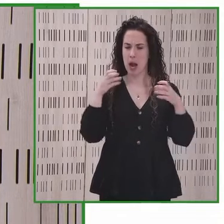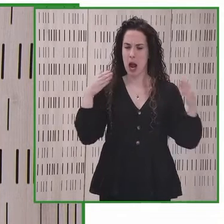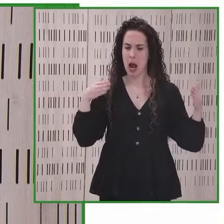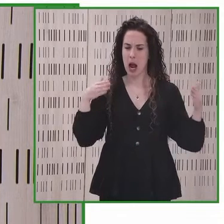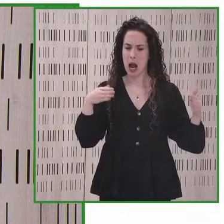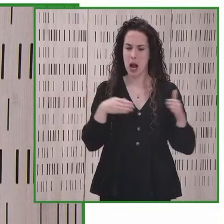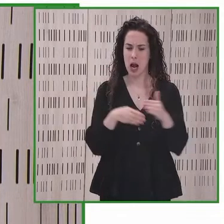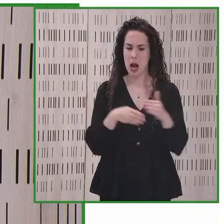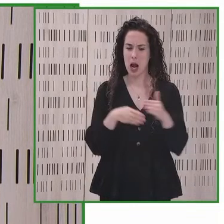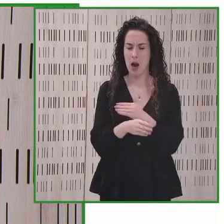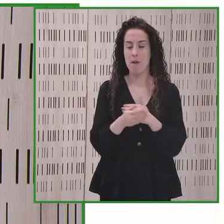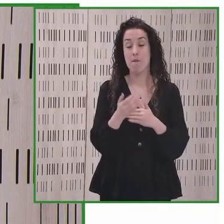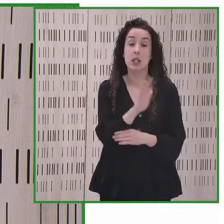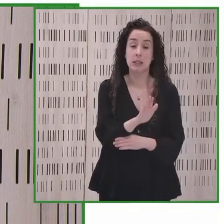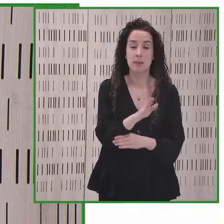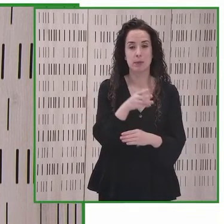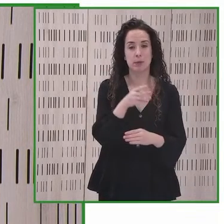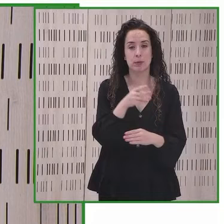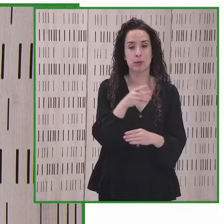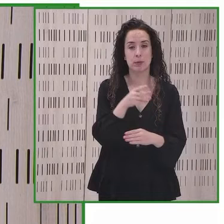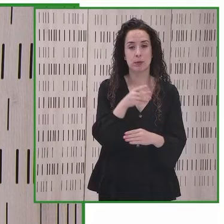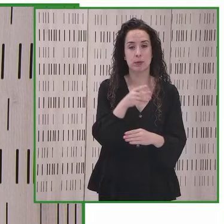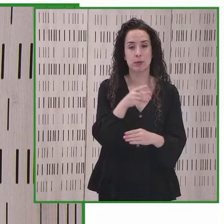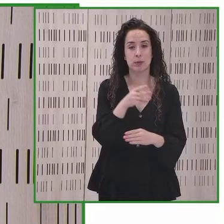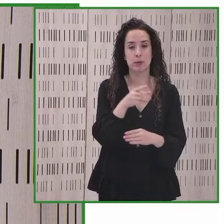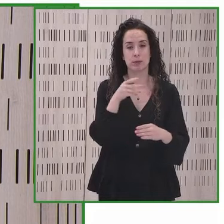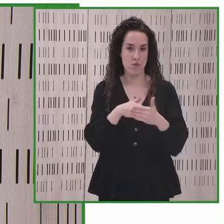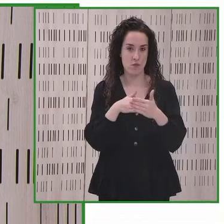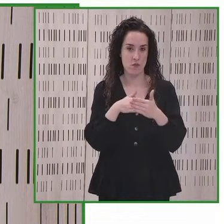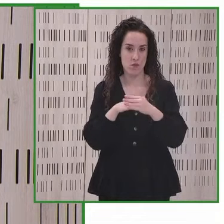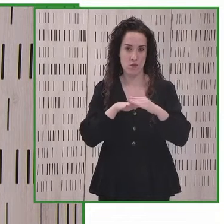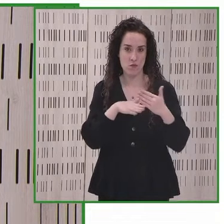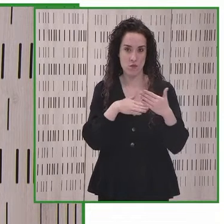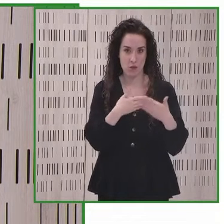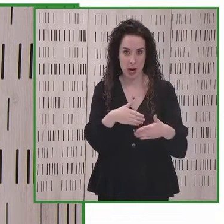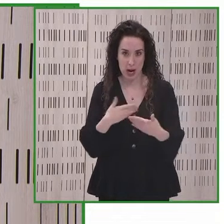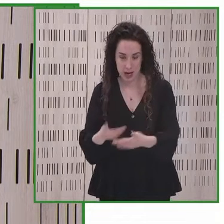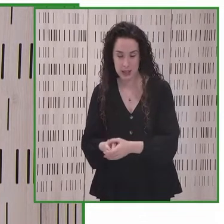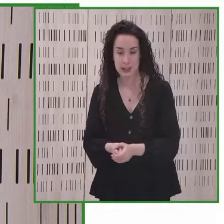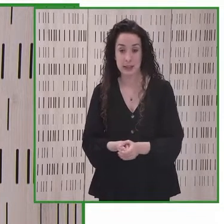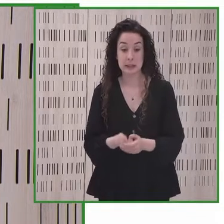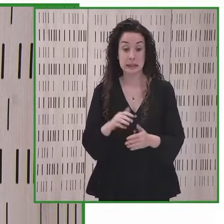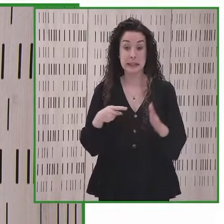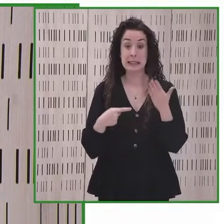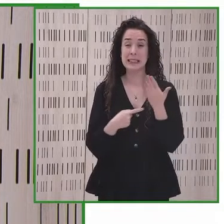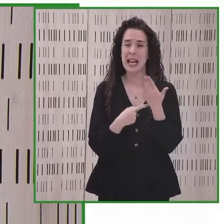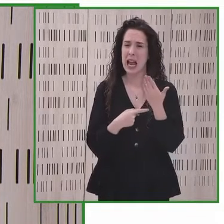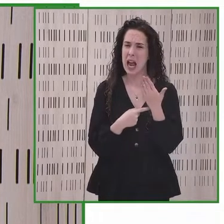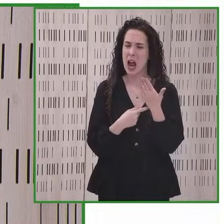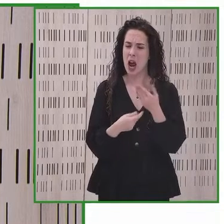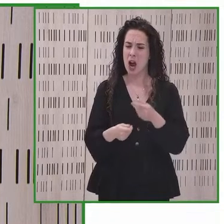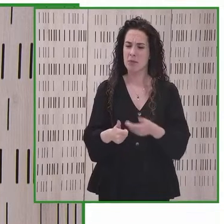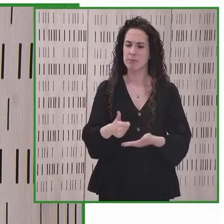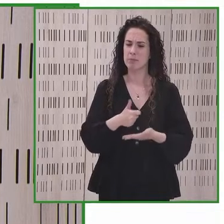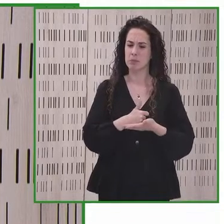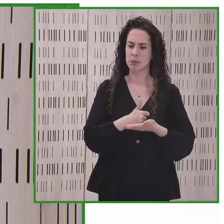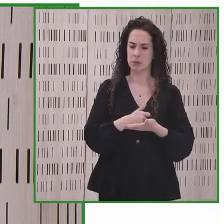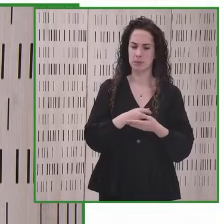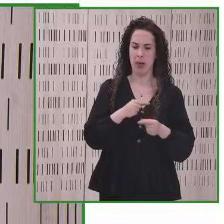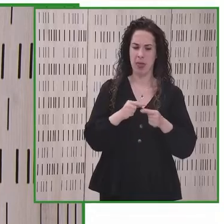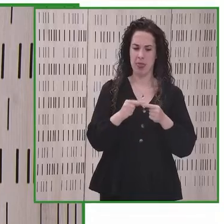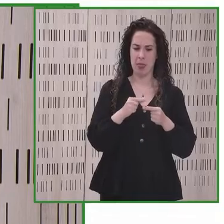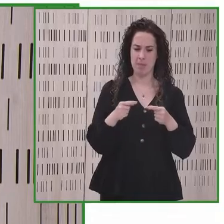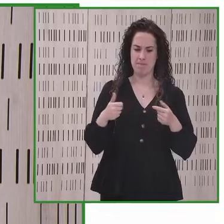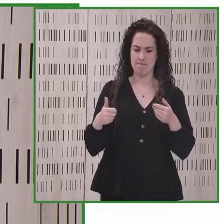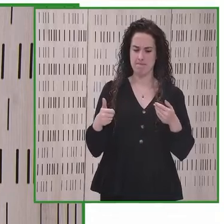turismo sin barreras en esta sesión también demuestran que la tecnología puede contribuir a cortar distancias y derivar las